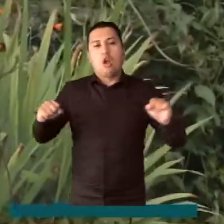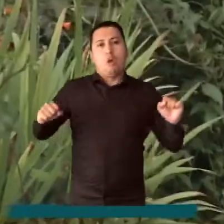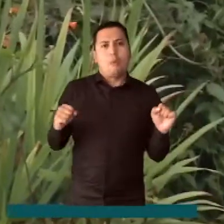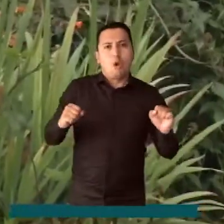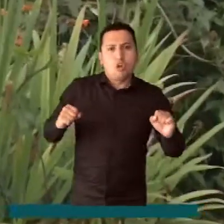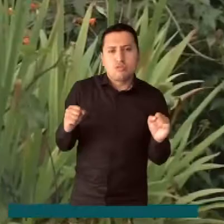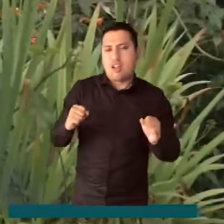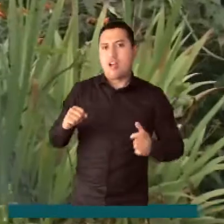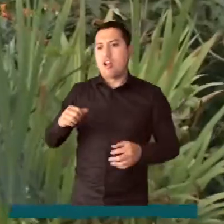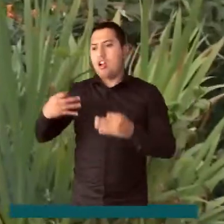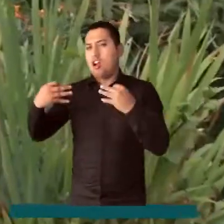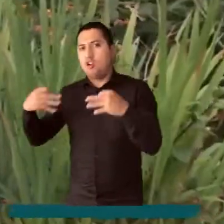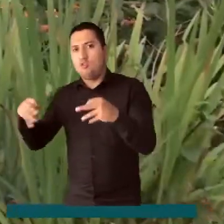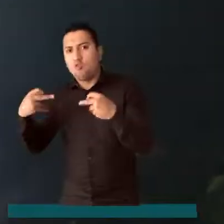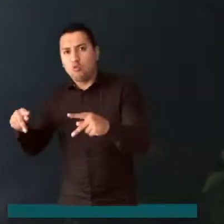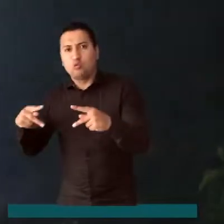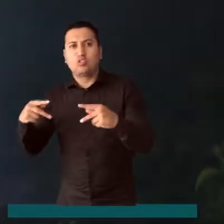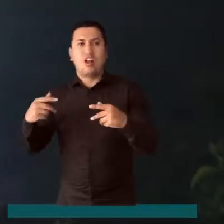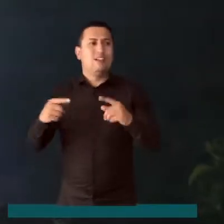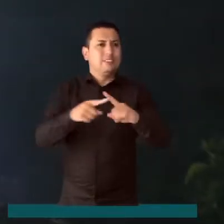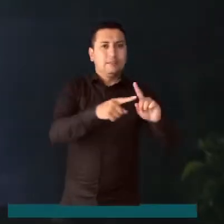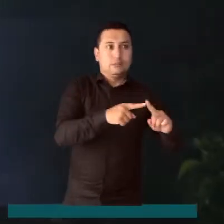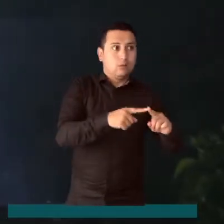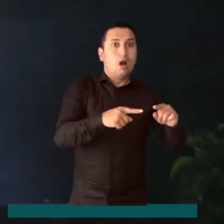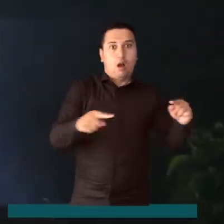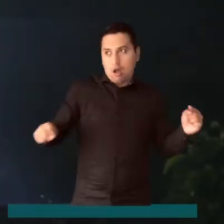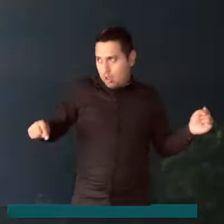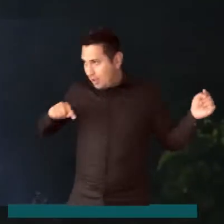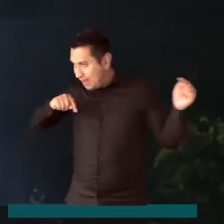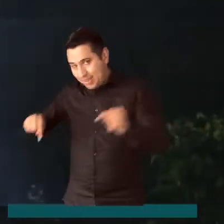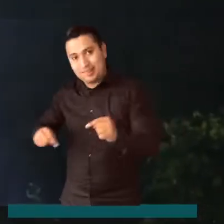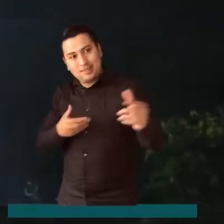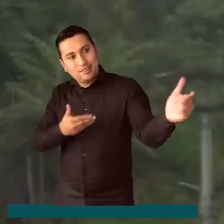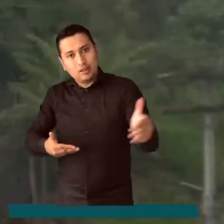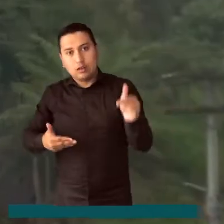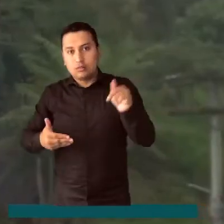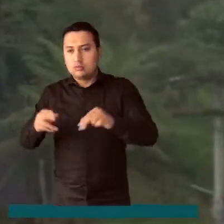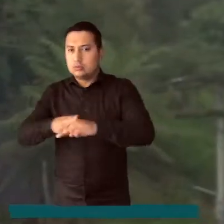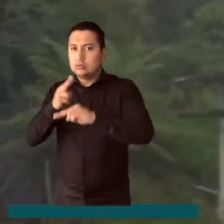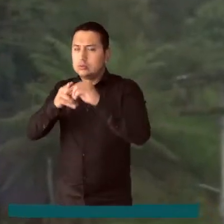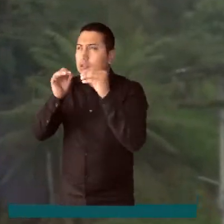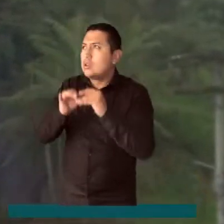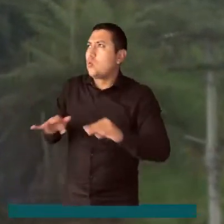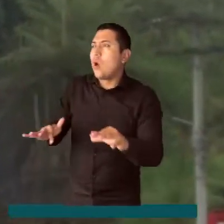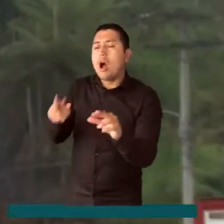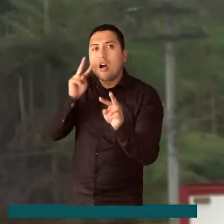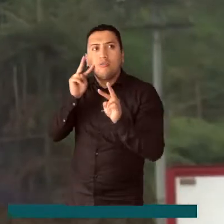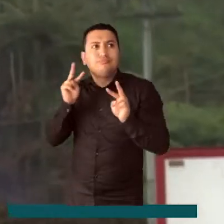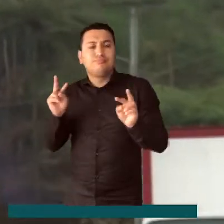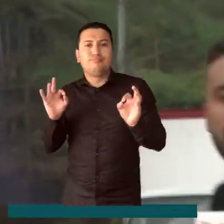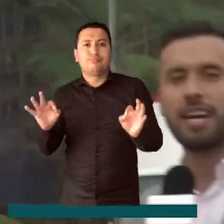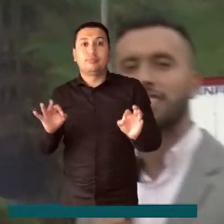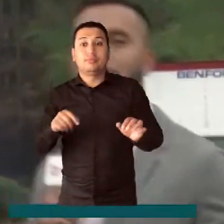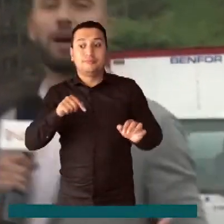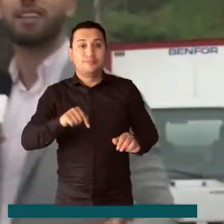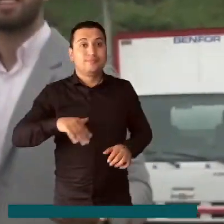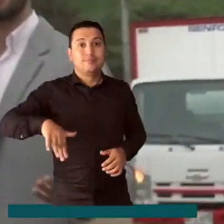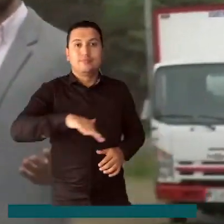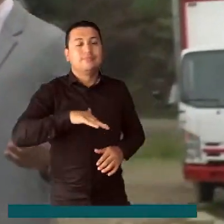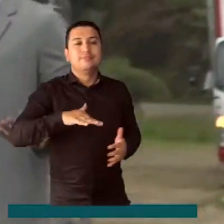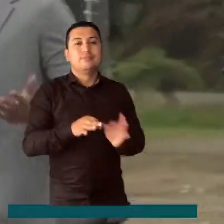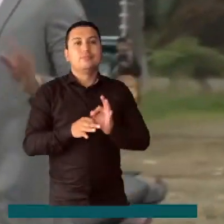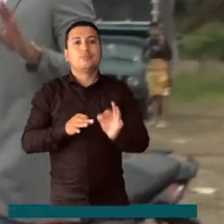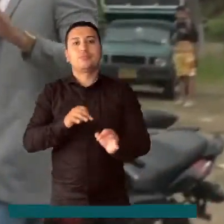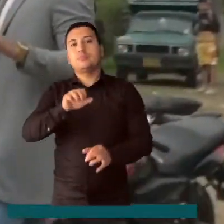que vengan y visiten este sitio que es muy agradable, que es pura naturaleza. Este es el corregimiento de Agua Bonita, que hace